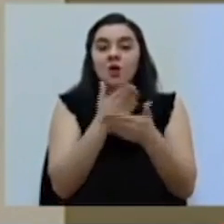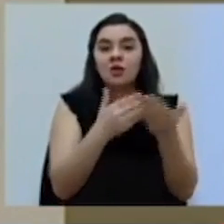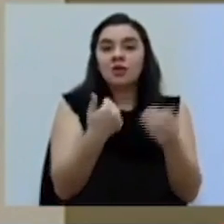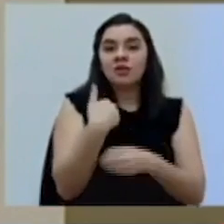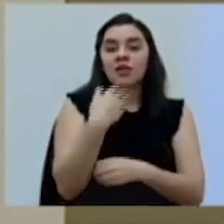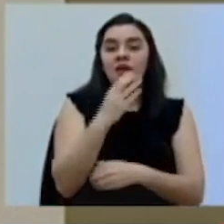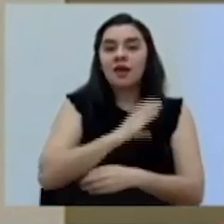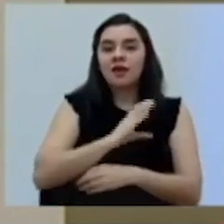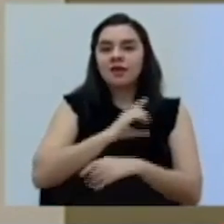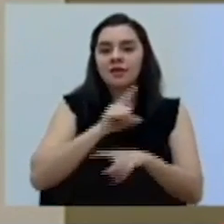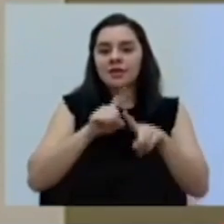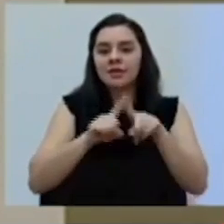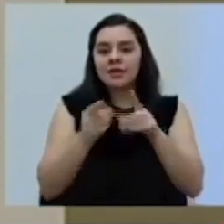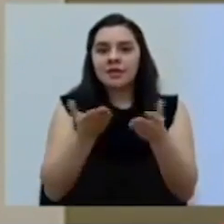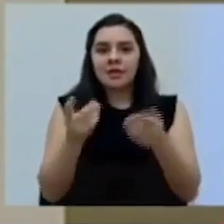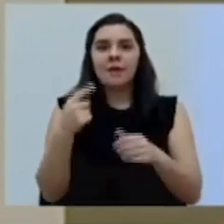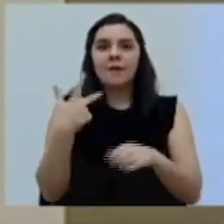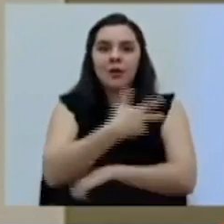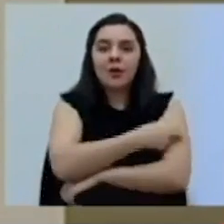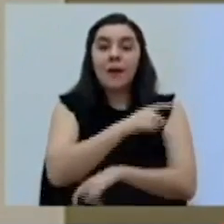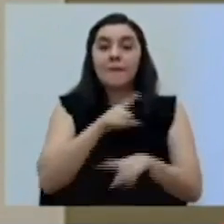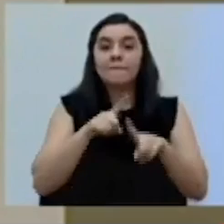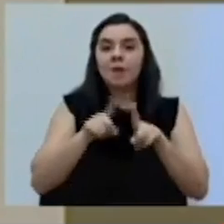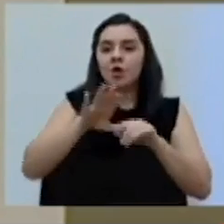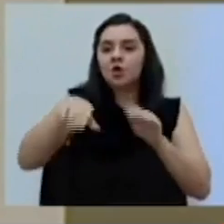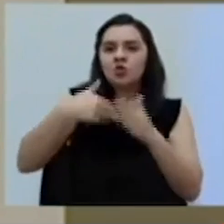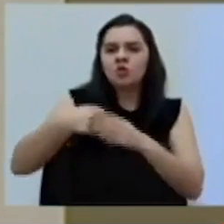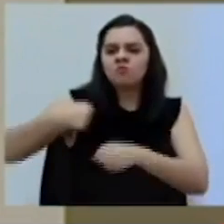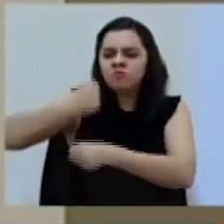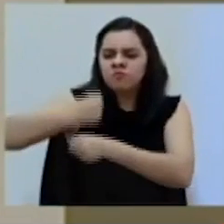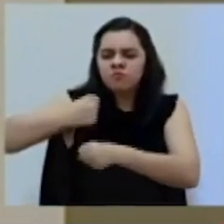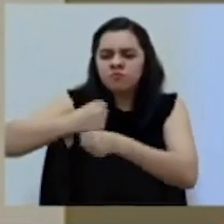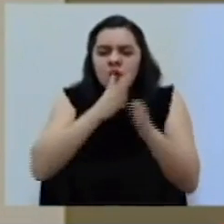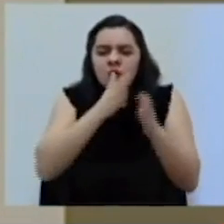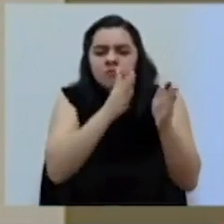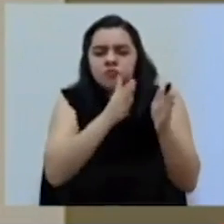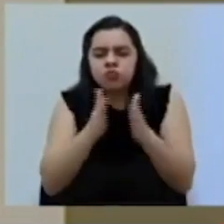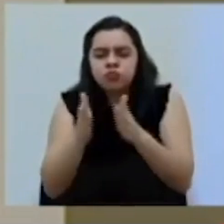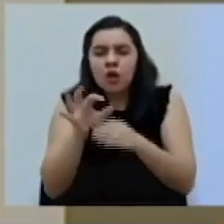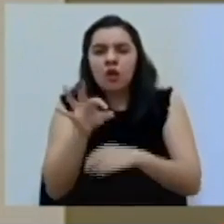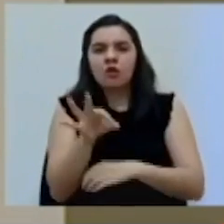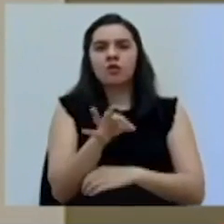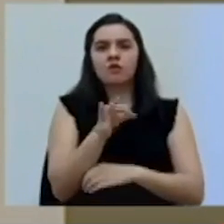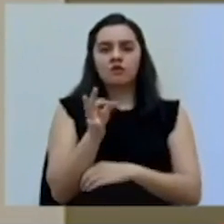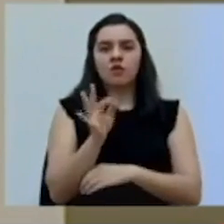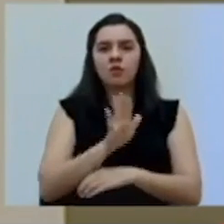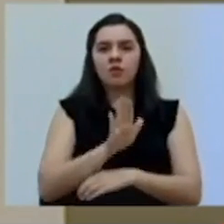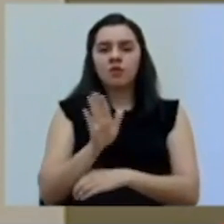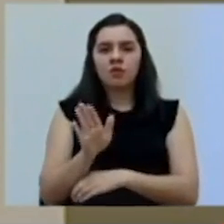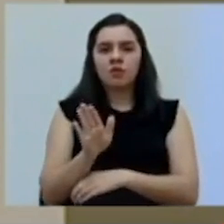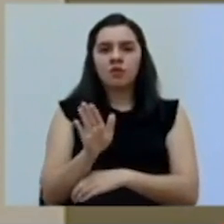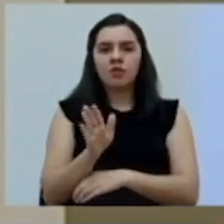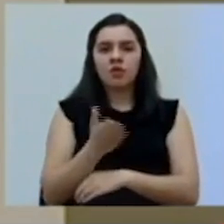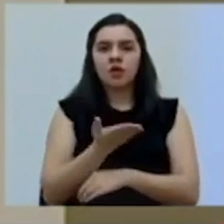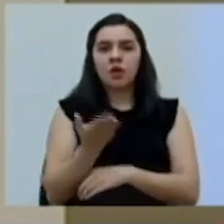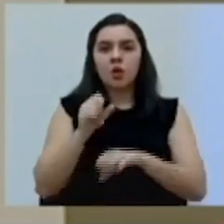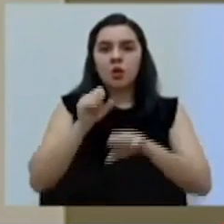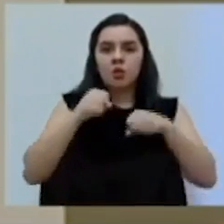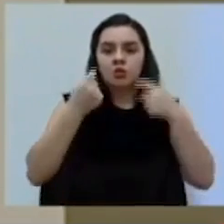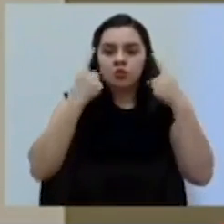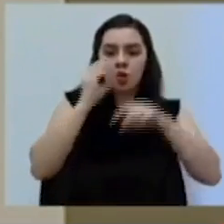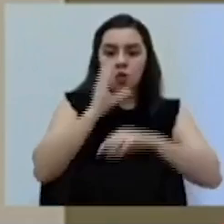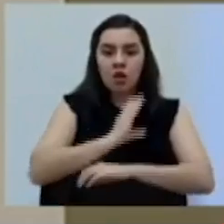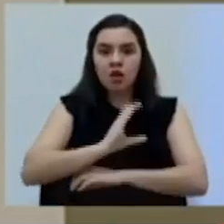características diferentes. Sin embargo, todo se está trabajando y planificando de tal manera que podamos, con las